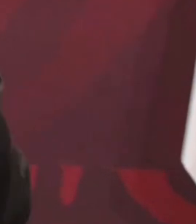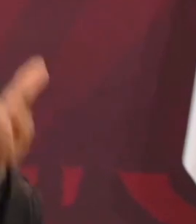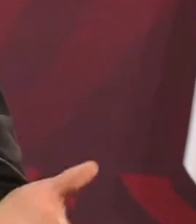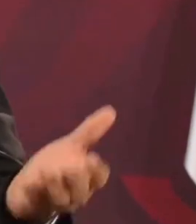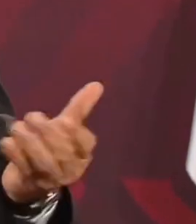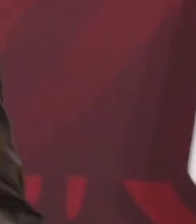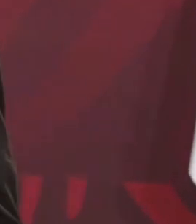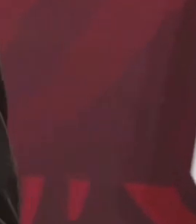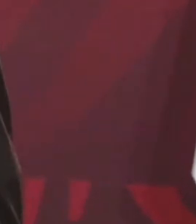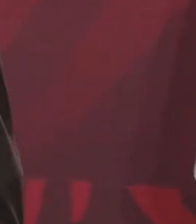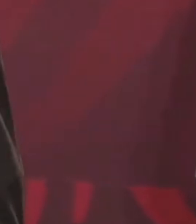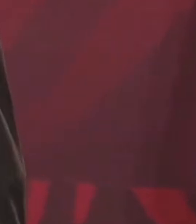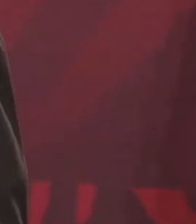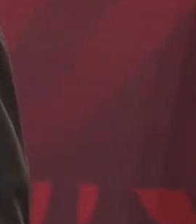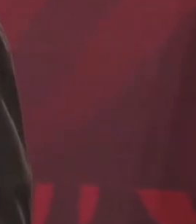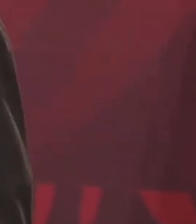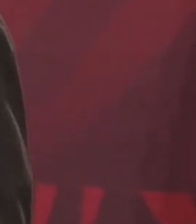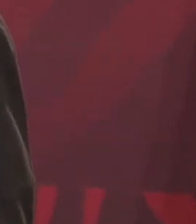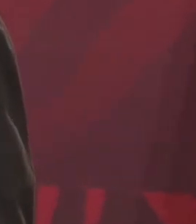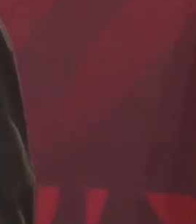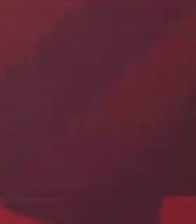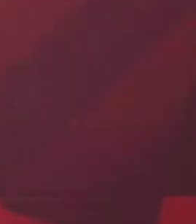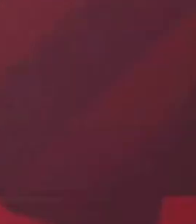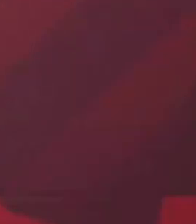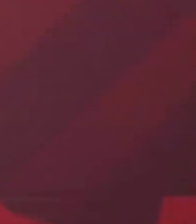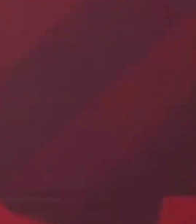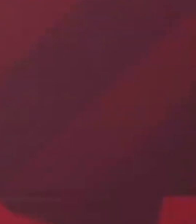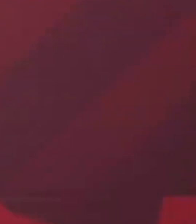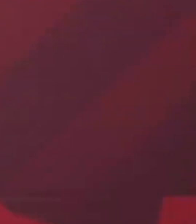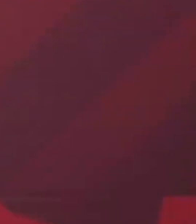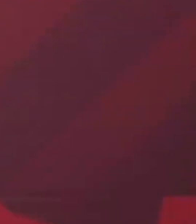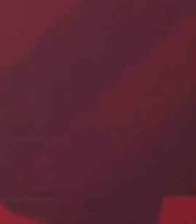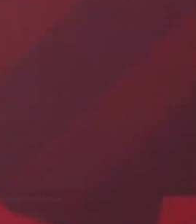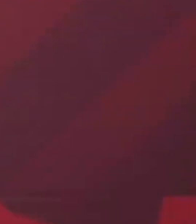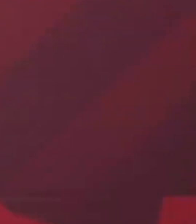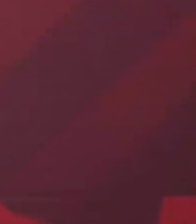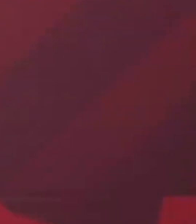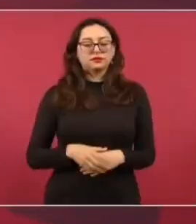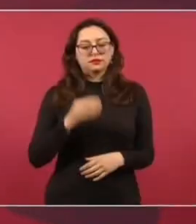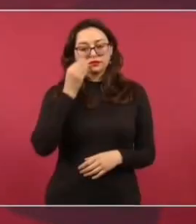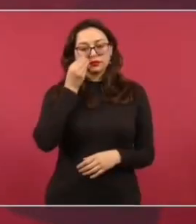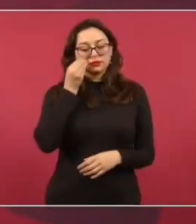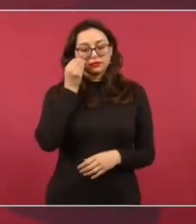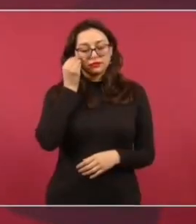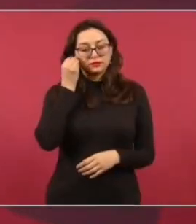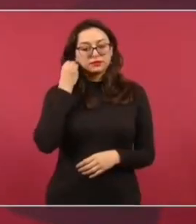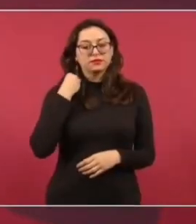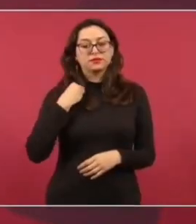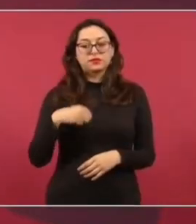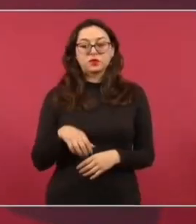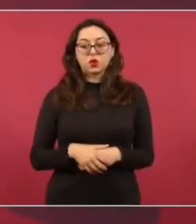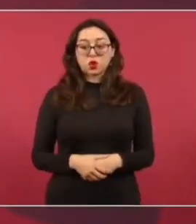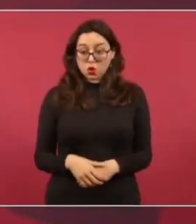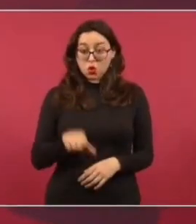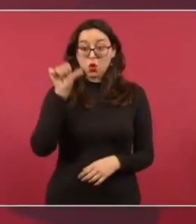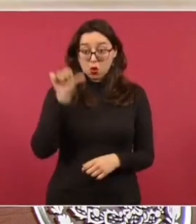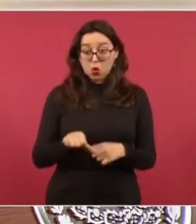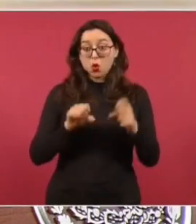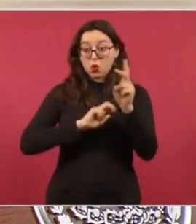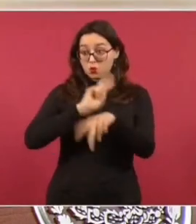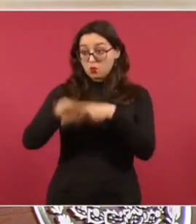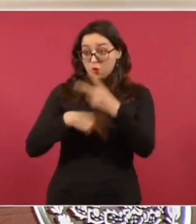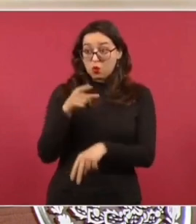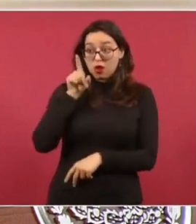les puedo decir que el año pasado fue el año en que más